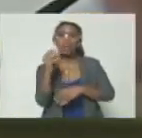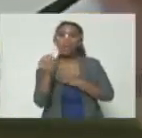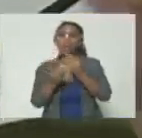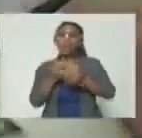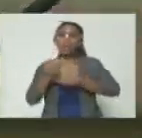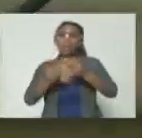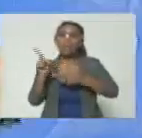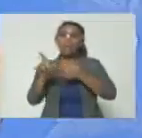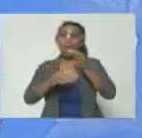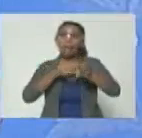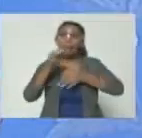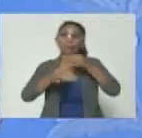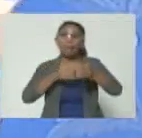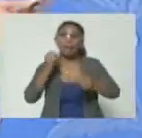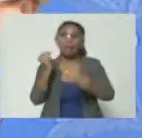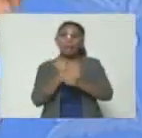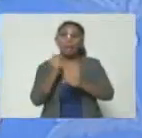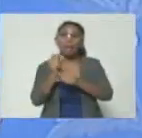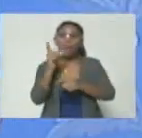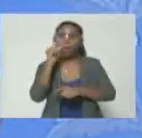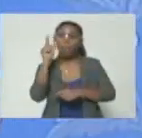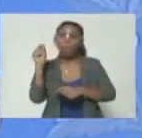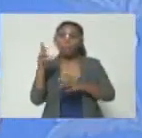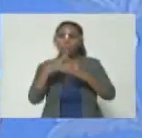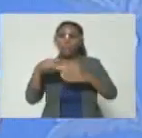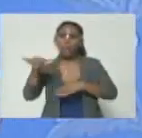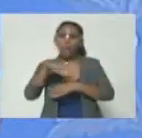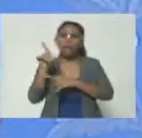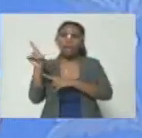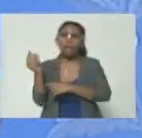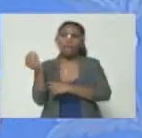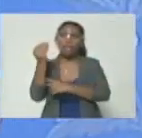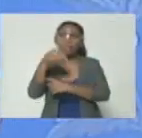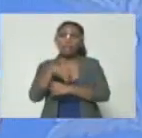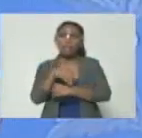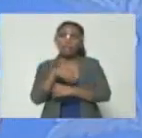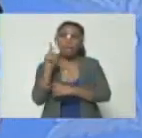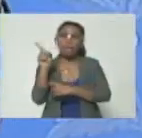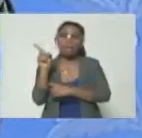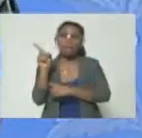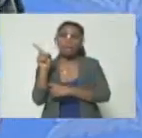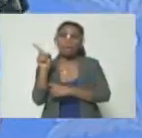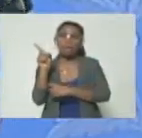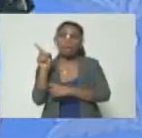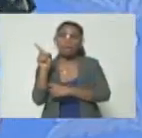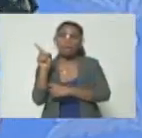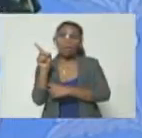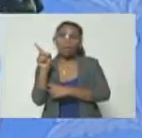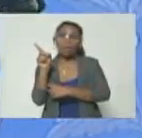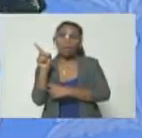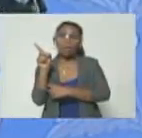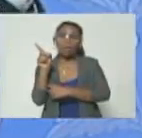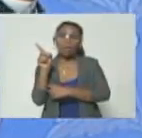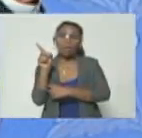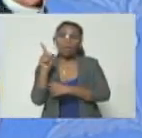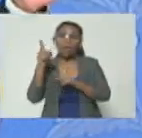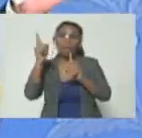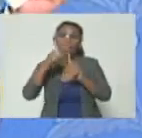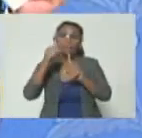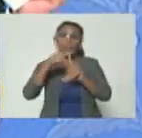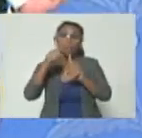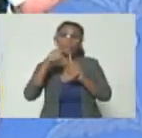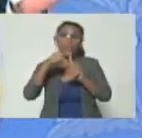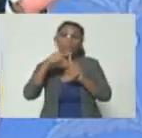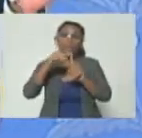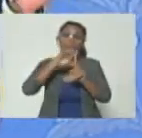y lo operativo con Gilbert y Graterón. Todo esto además esto es la punta del Eiffel